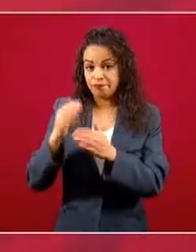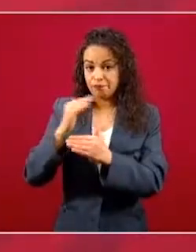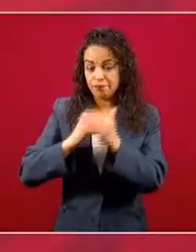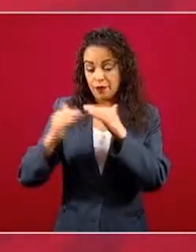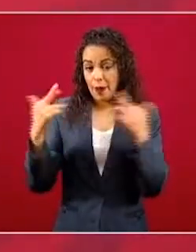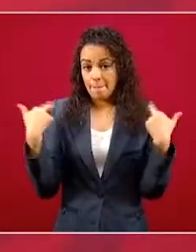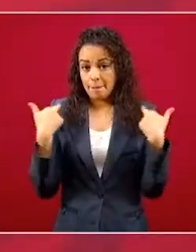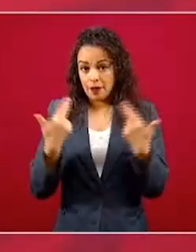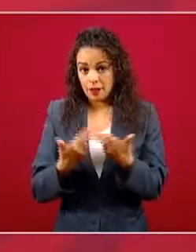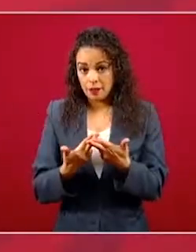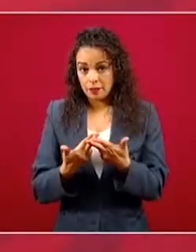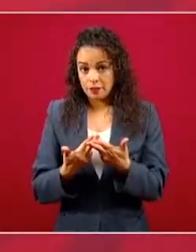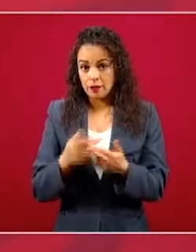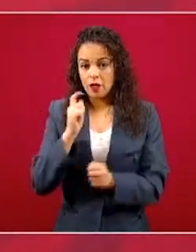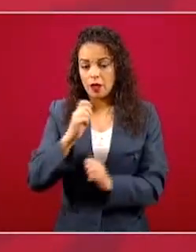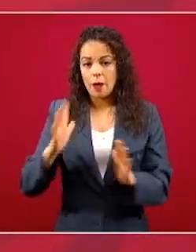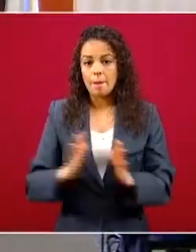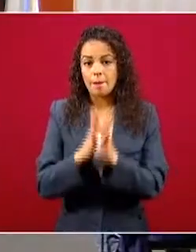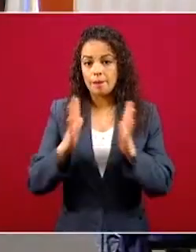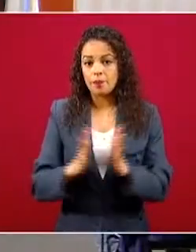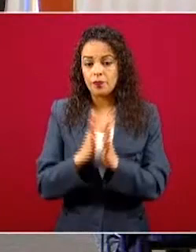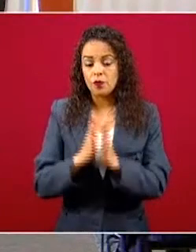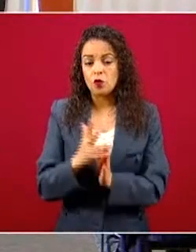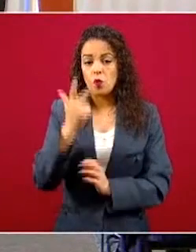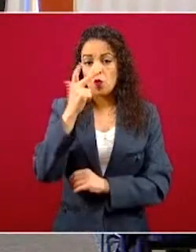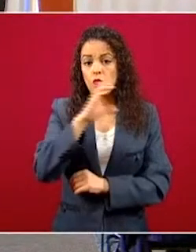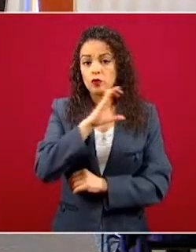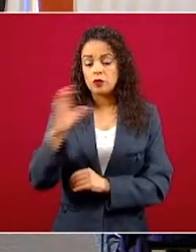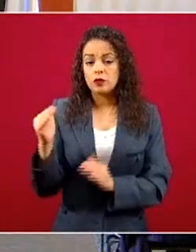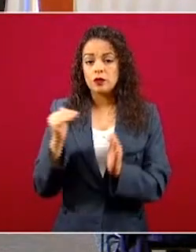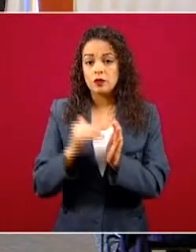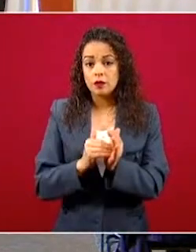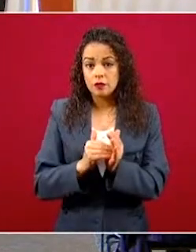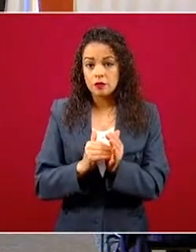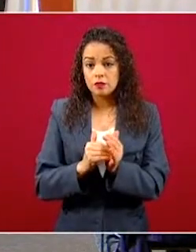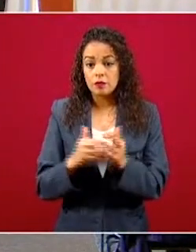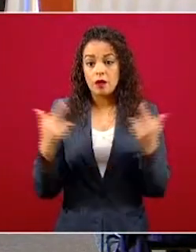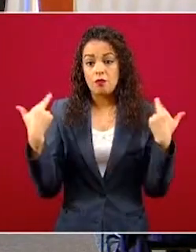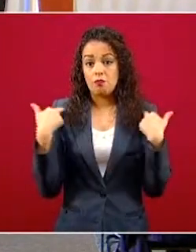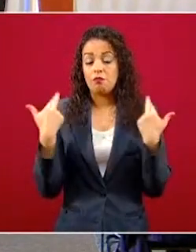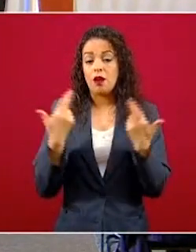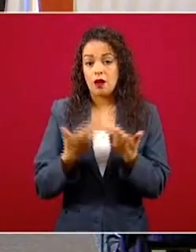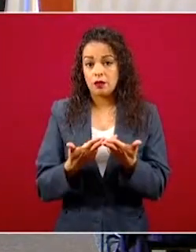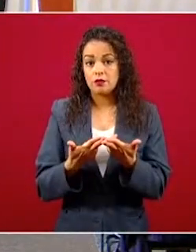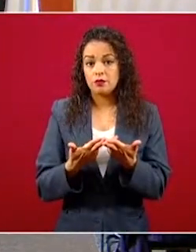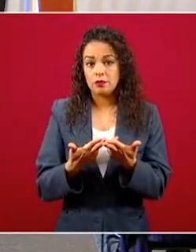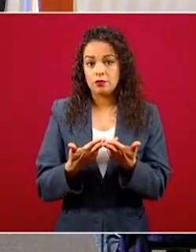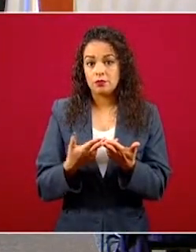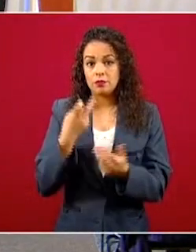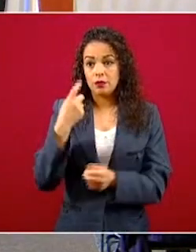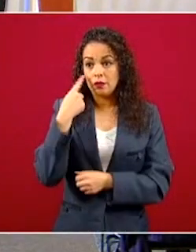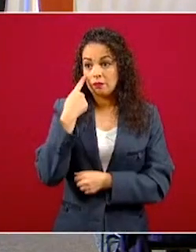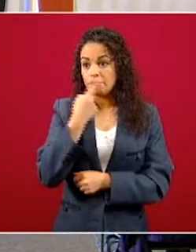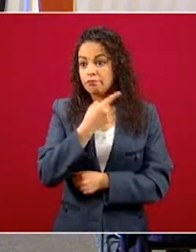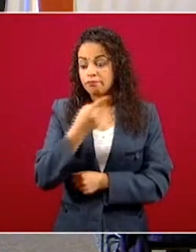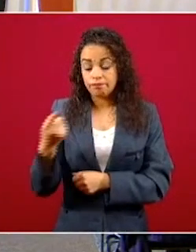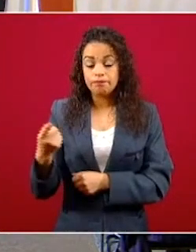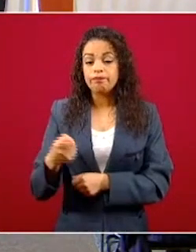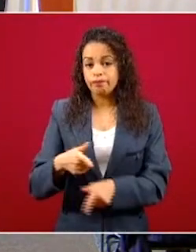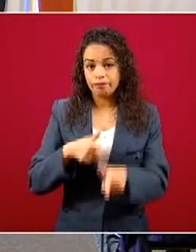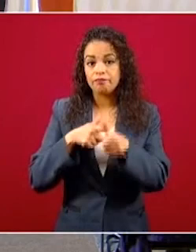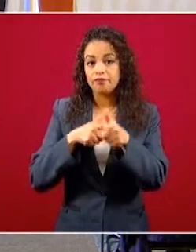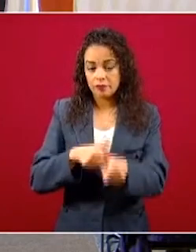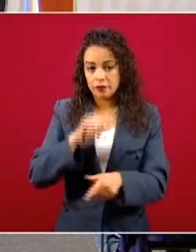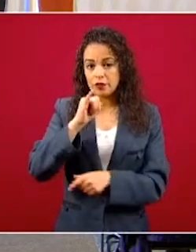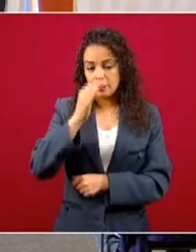800 mil maestras y maestros, demostrando su afán de prepararse y